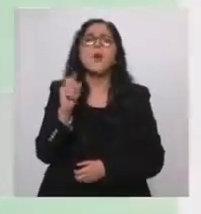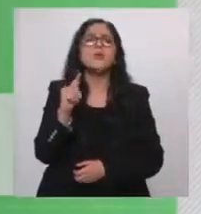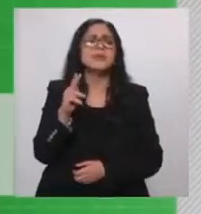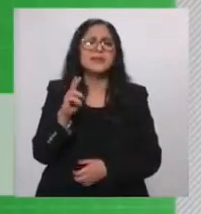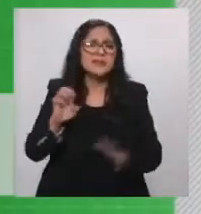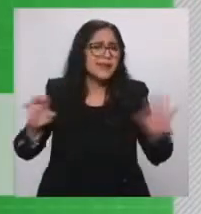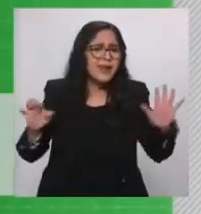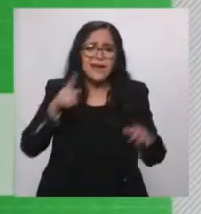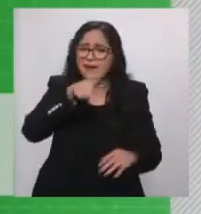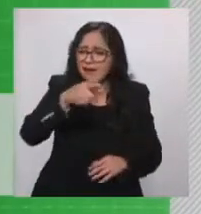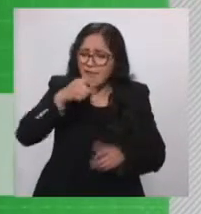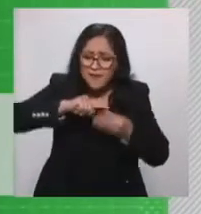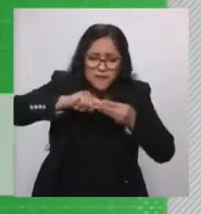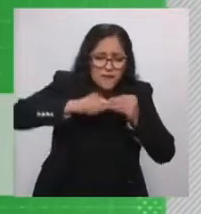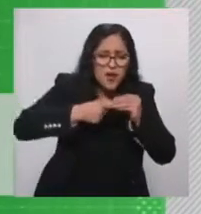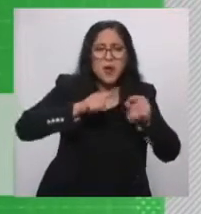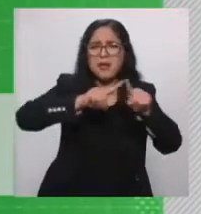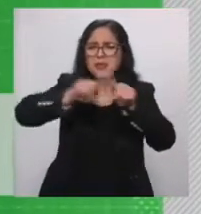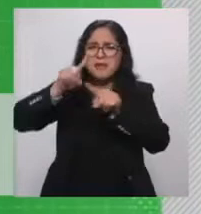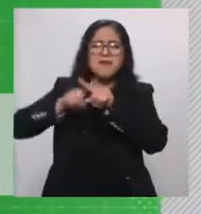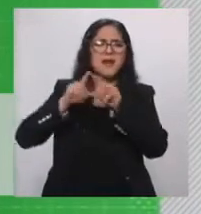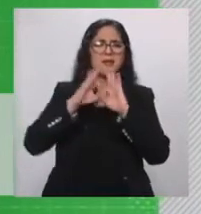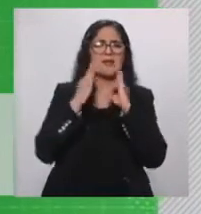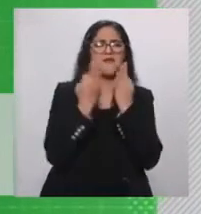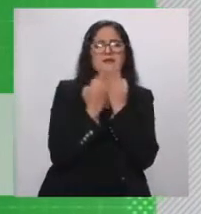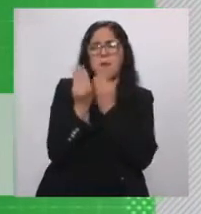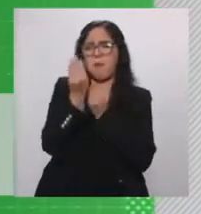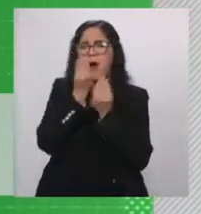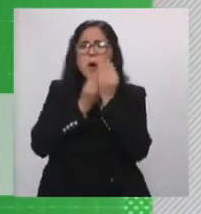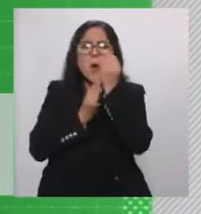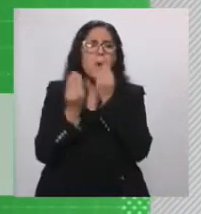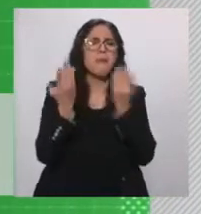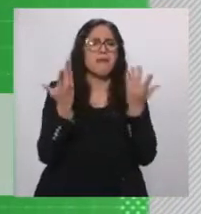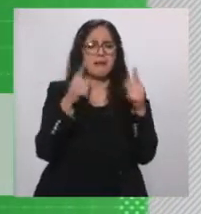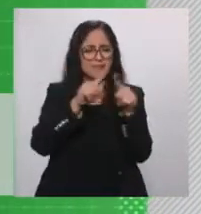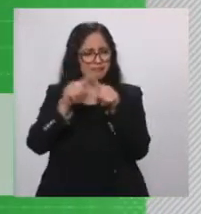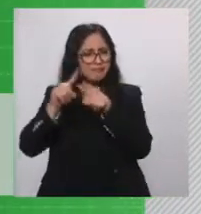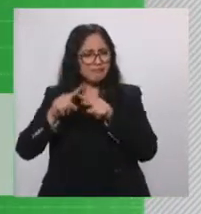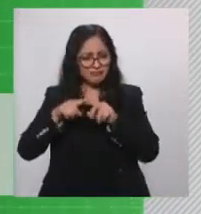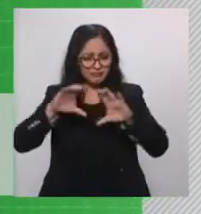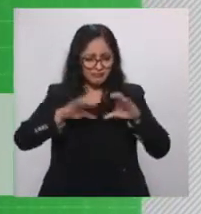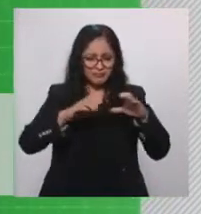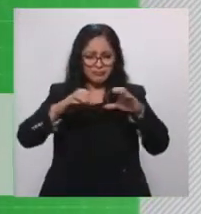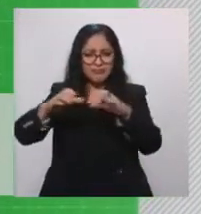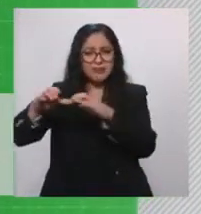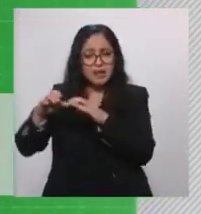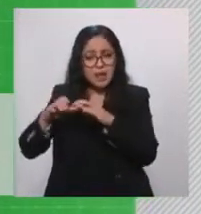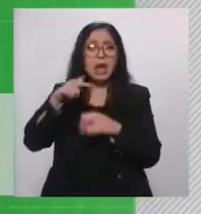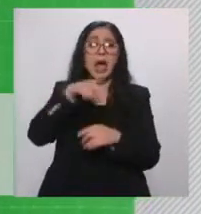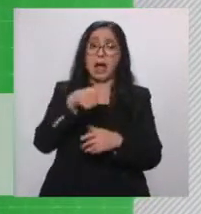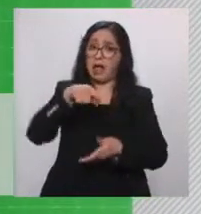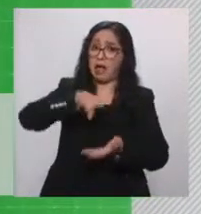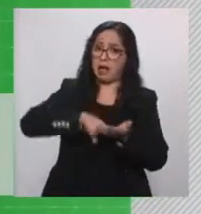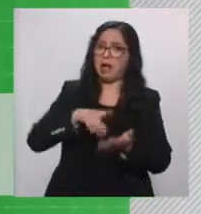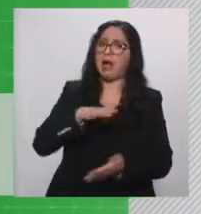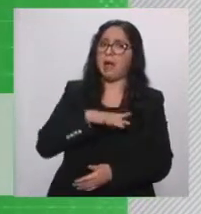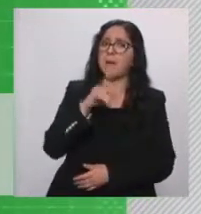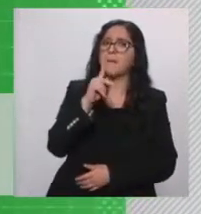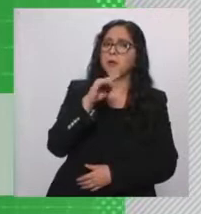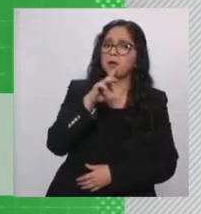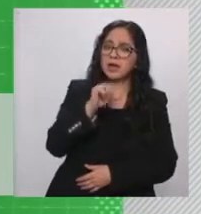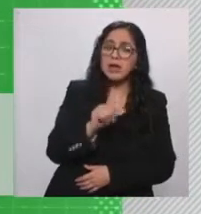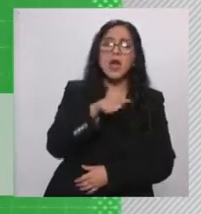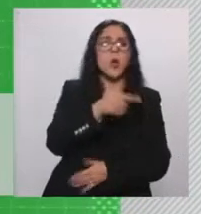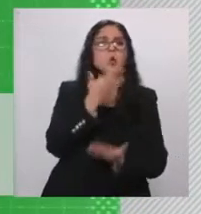tiempo de comida, en muchísimas preparaciones, son versátiles, como les digo, son fuente de proteínas, son libres de grasas saturadas,